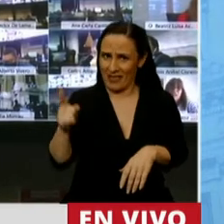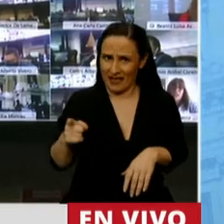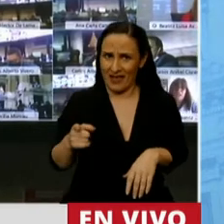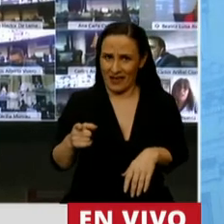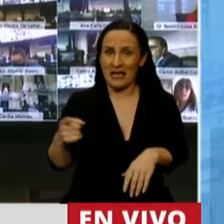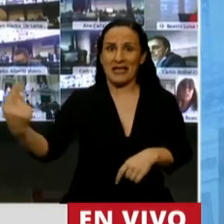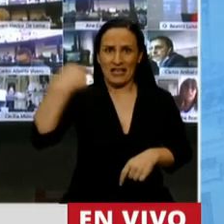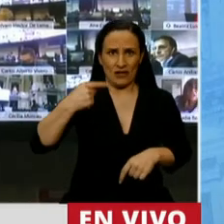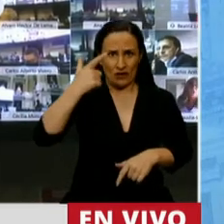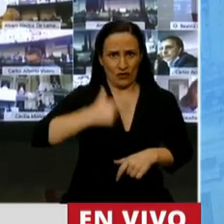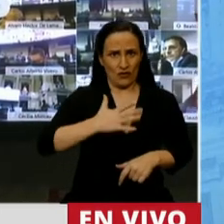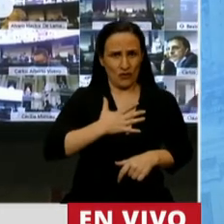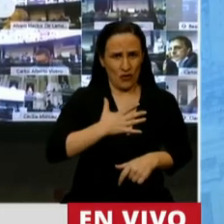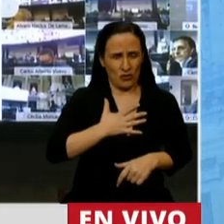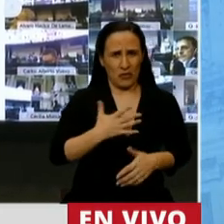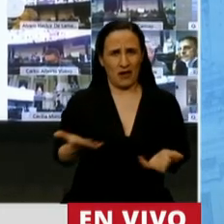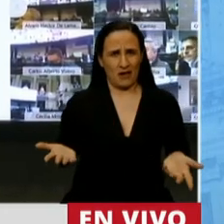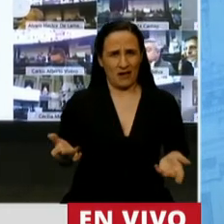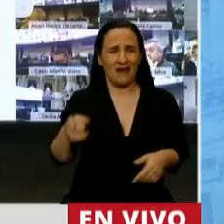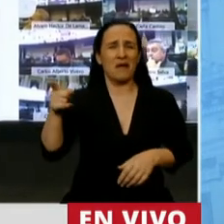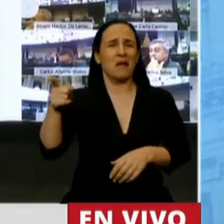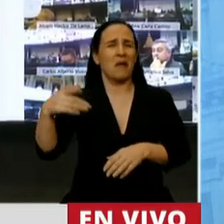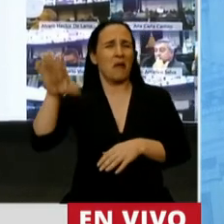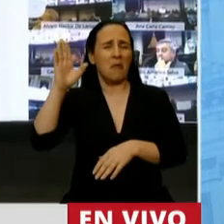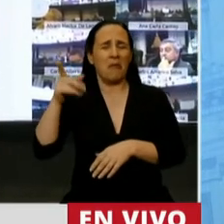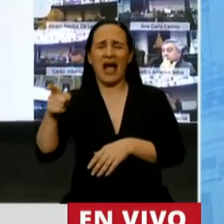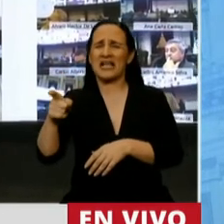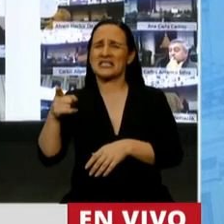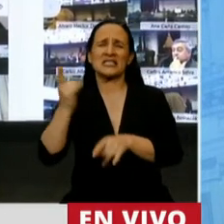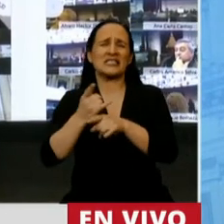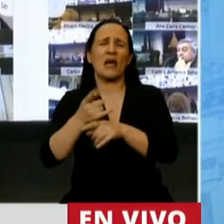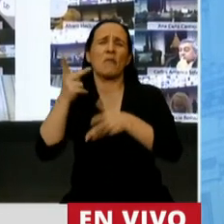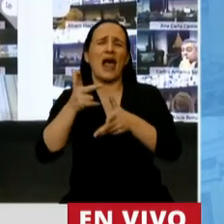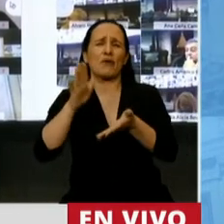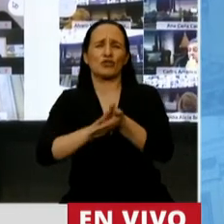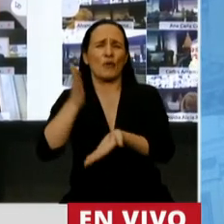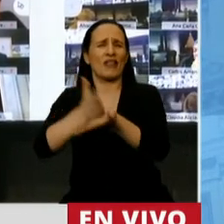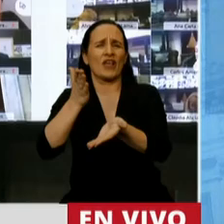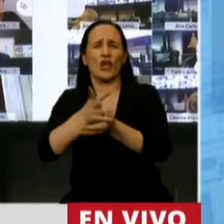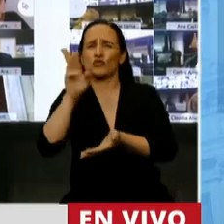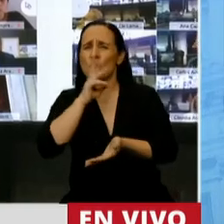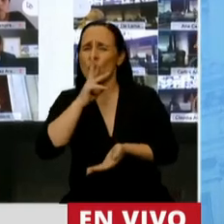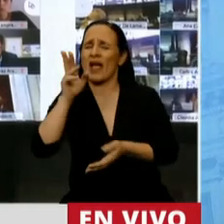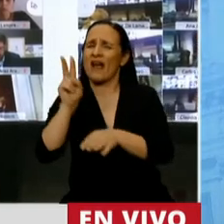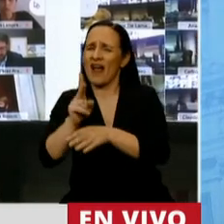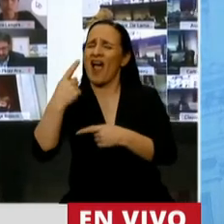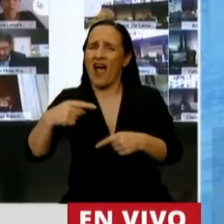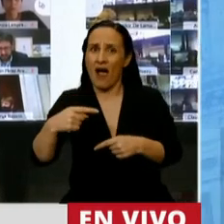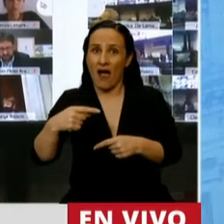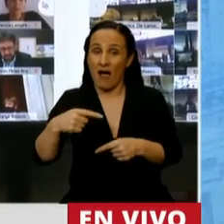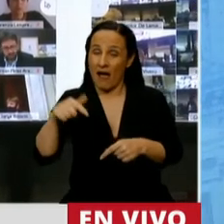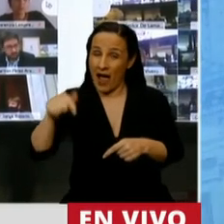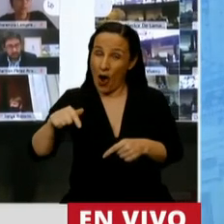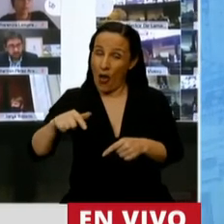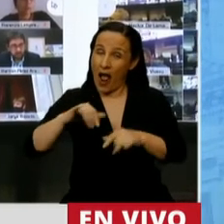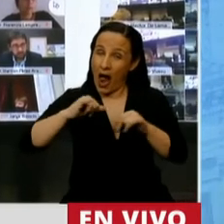agravia que siendo una abanderada de los derechos de las mujeres, fomente